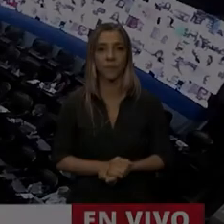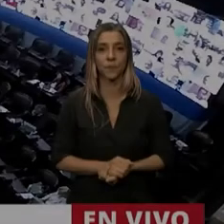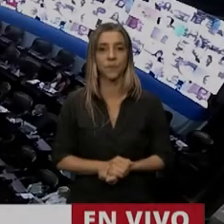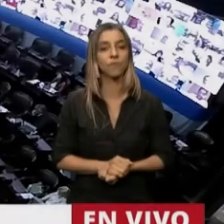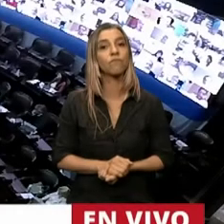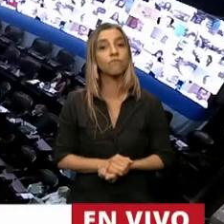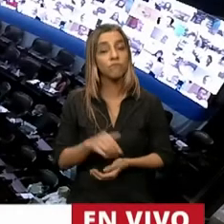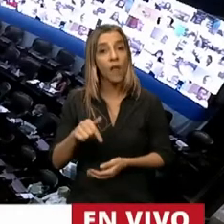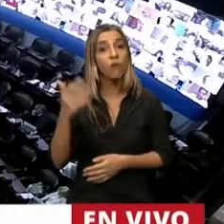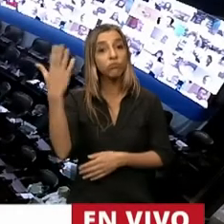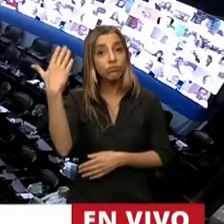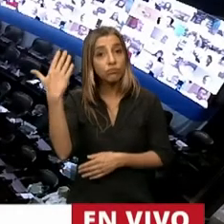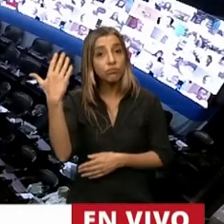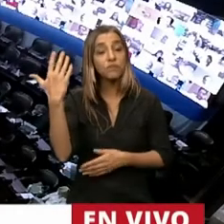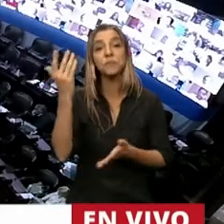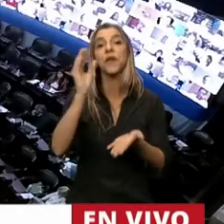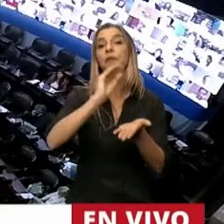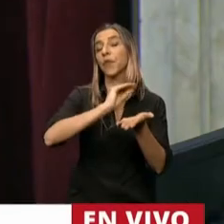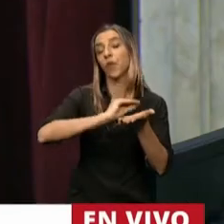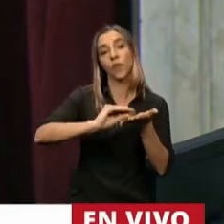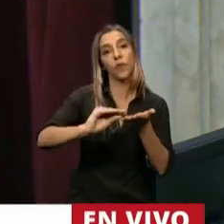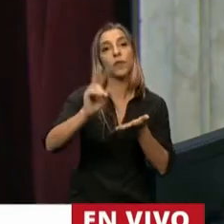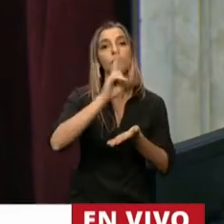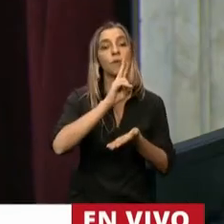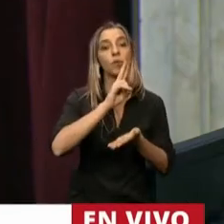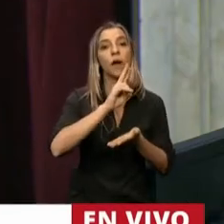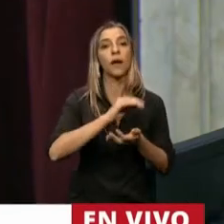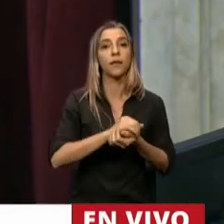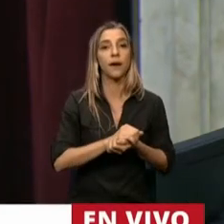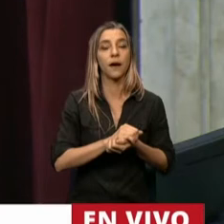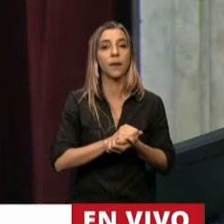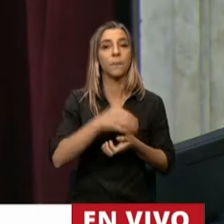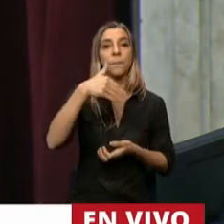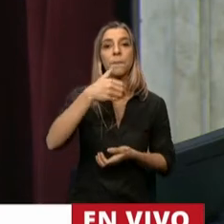En el uso de la palabra, la diputada Dolores Martínez.